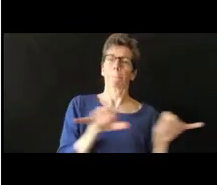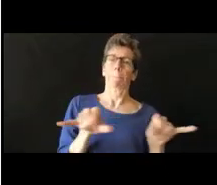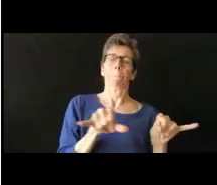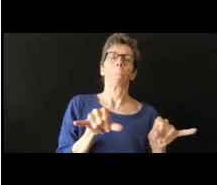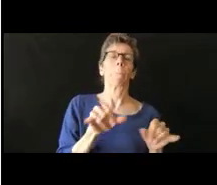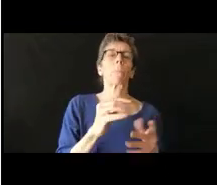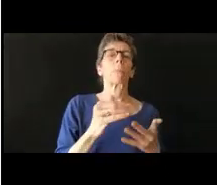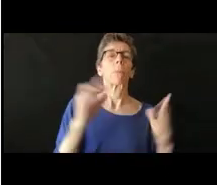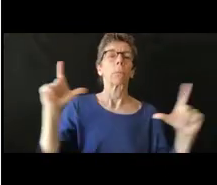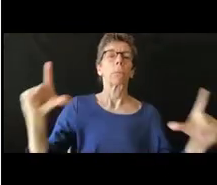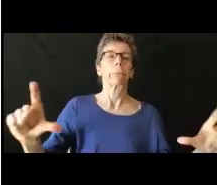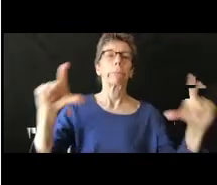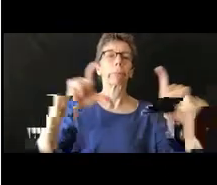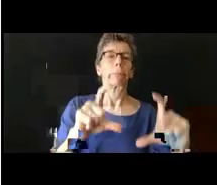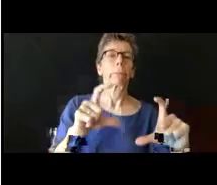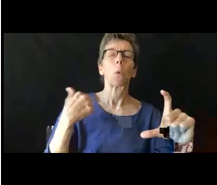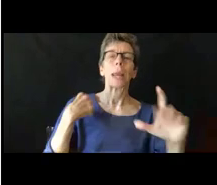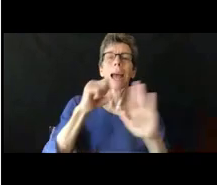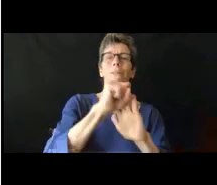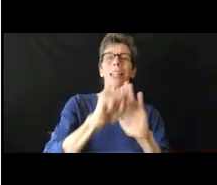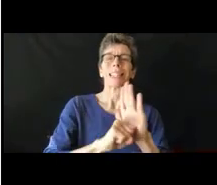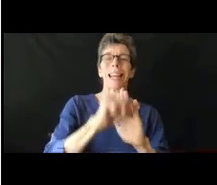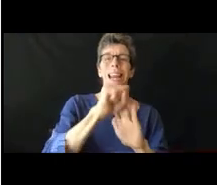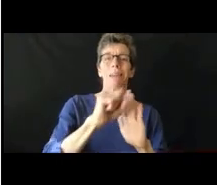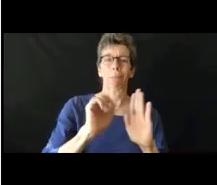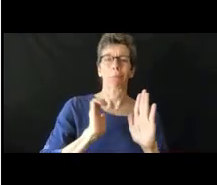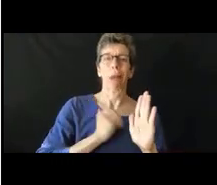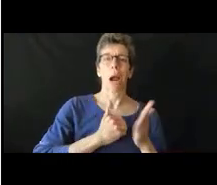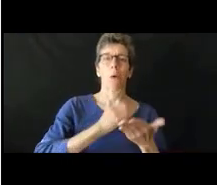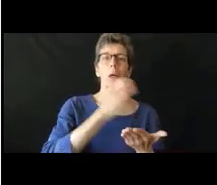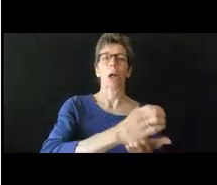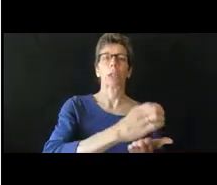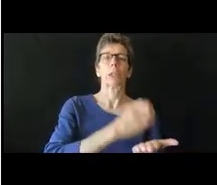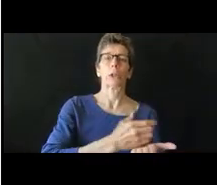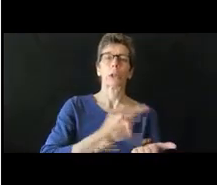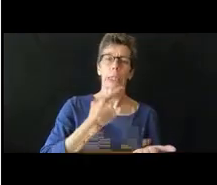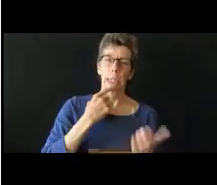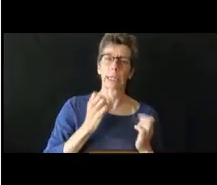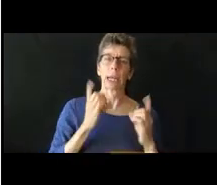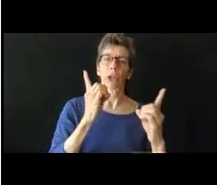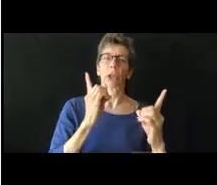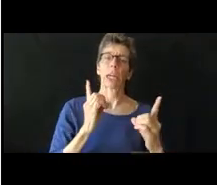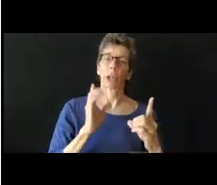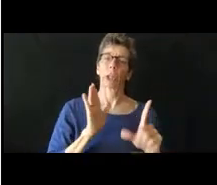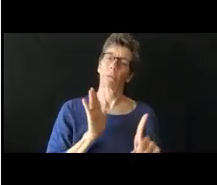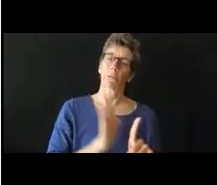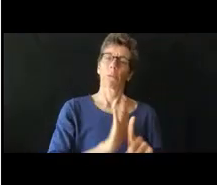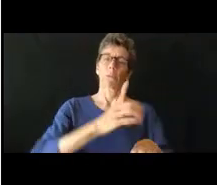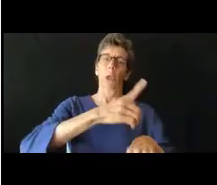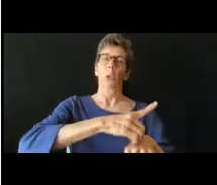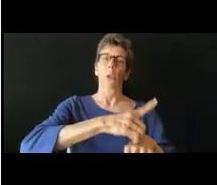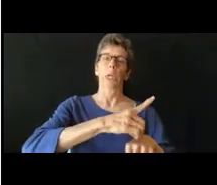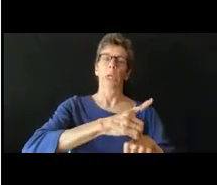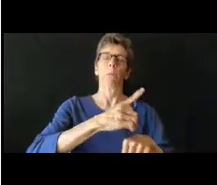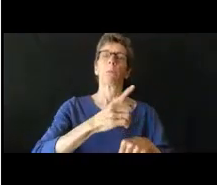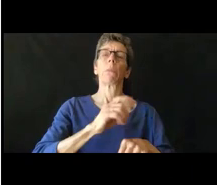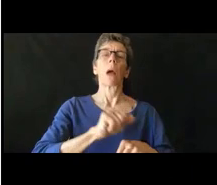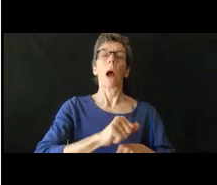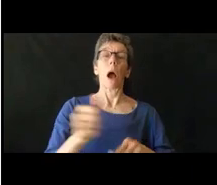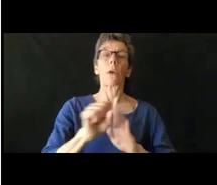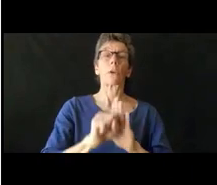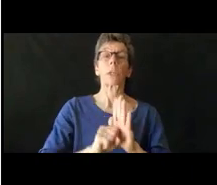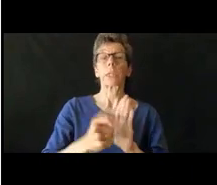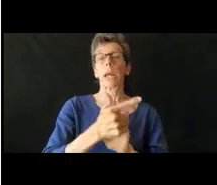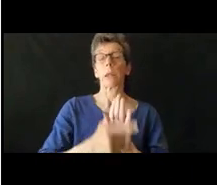por ejemplo, las leyes estatales de constitución que dicen que la educación es primordial y